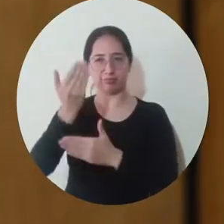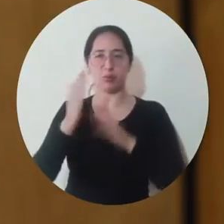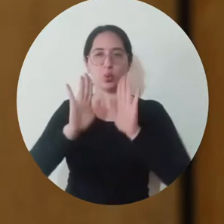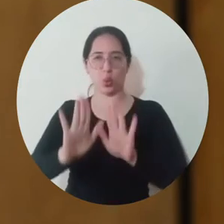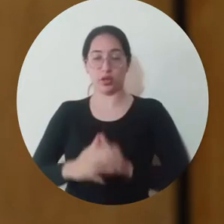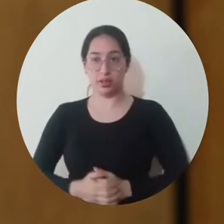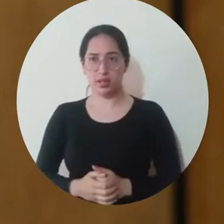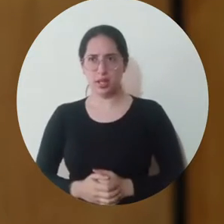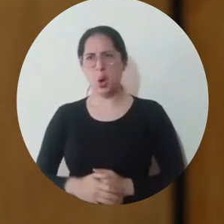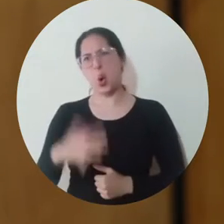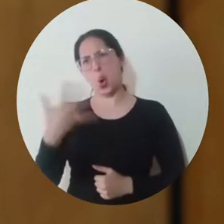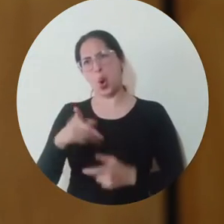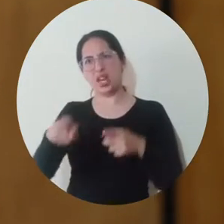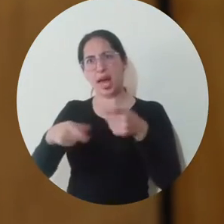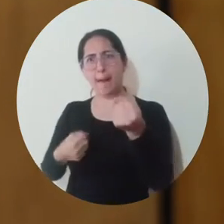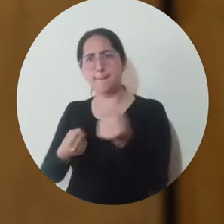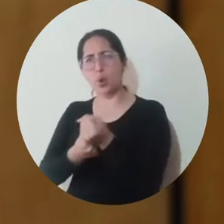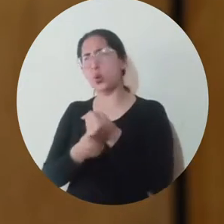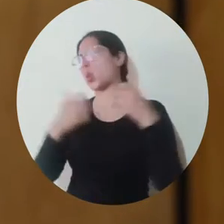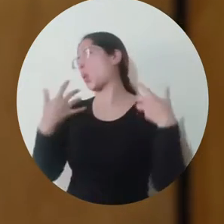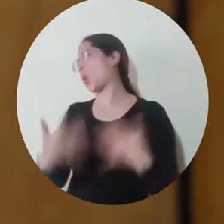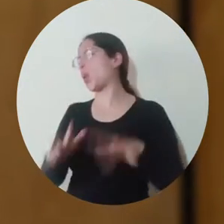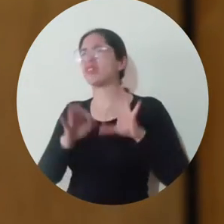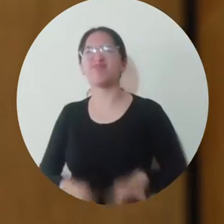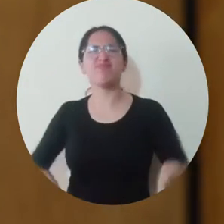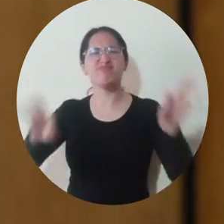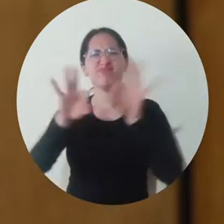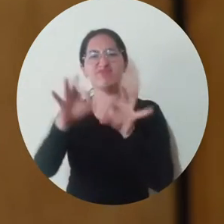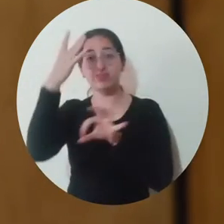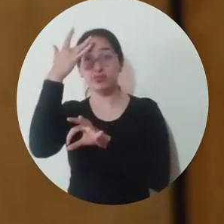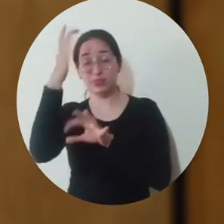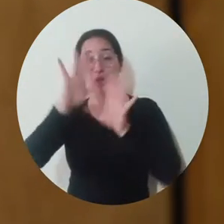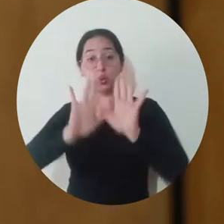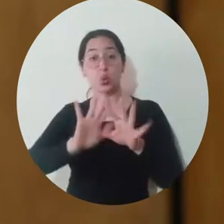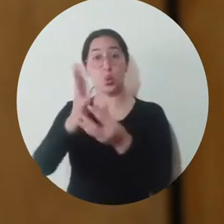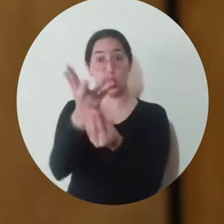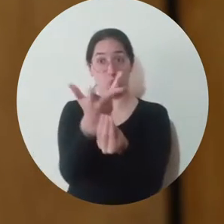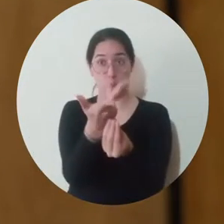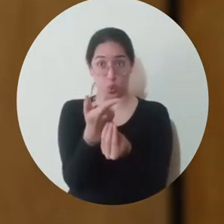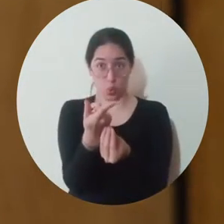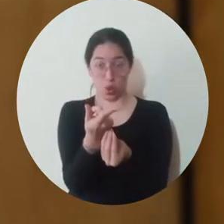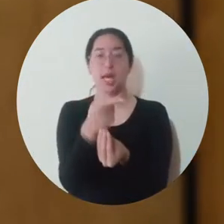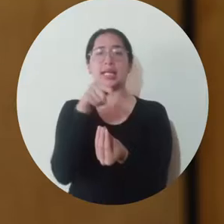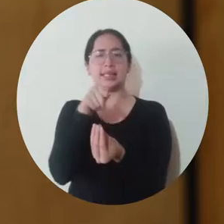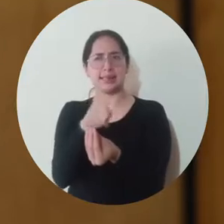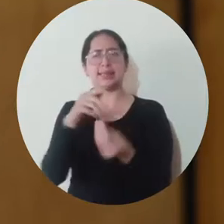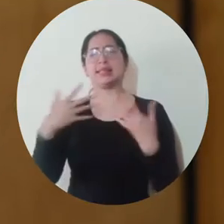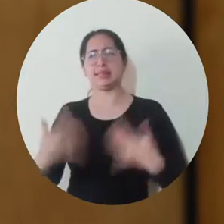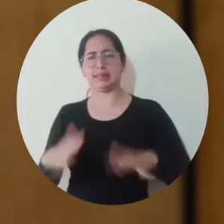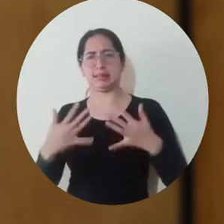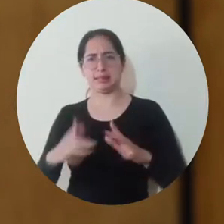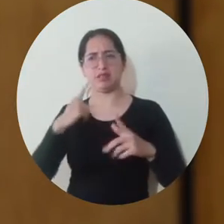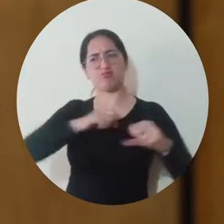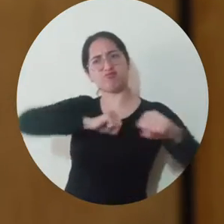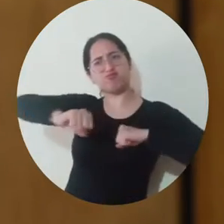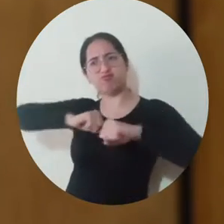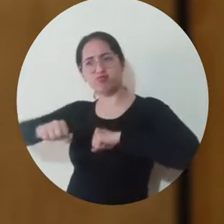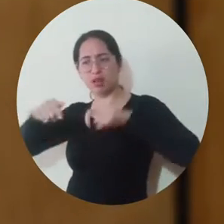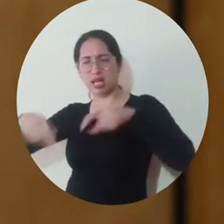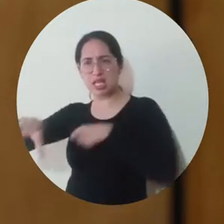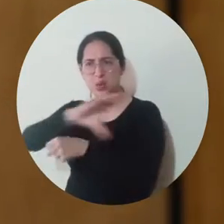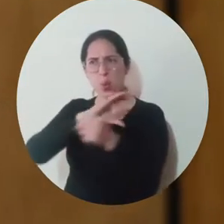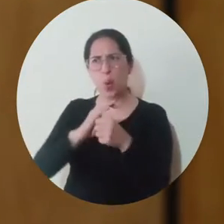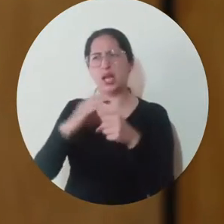respaldo es súper importante porque la parte artística sobre todo es difícil a veces